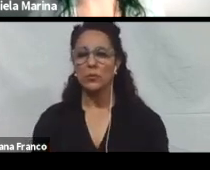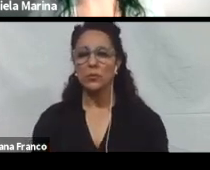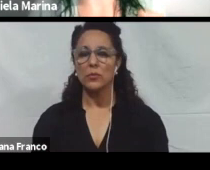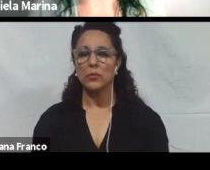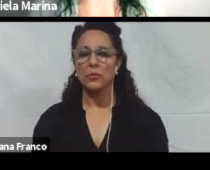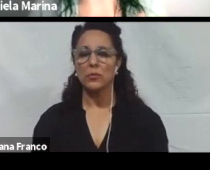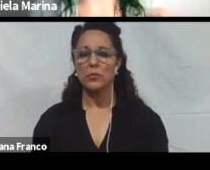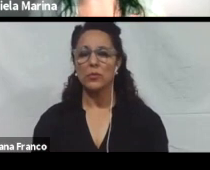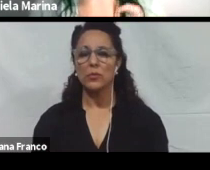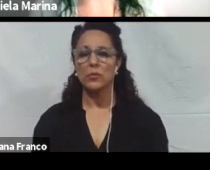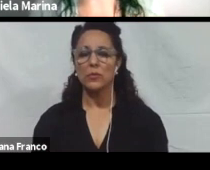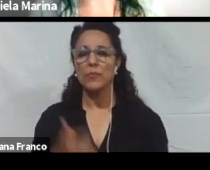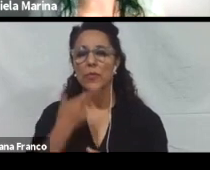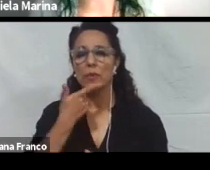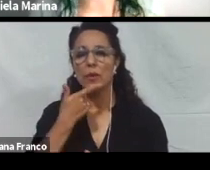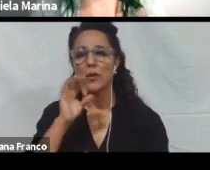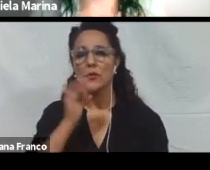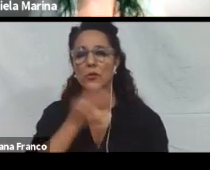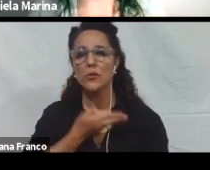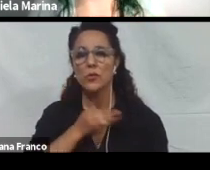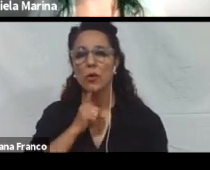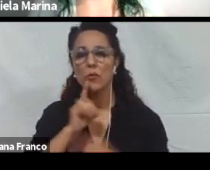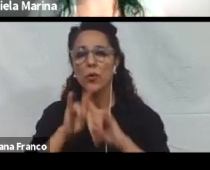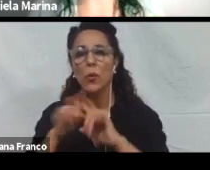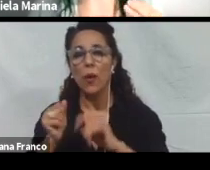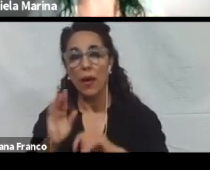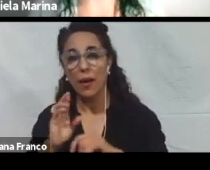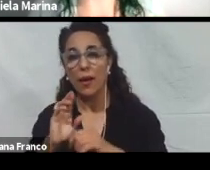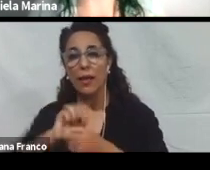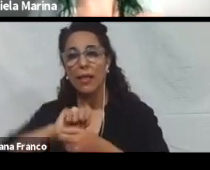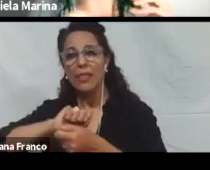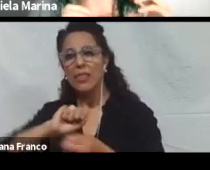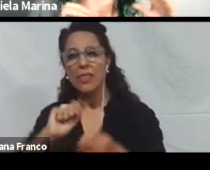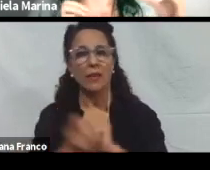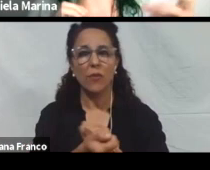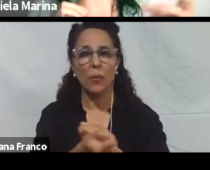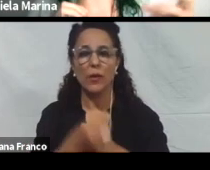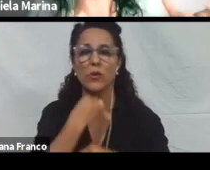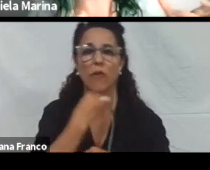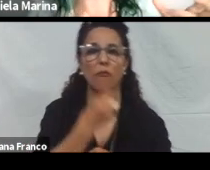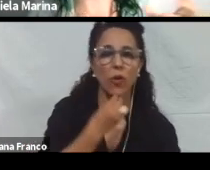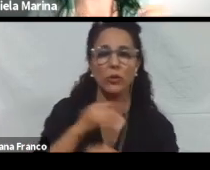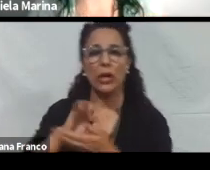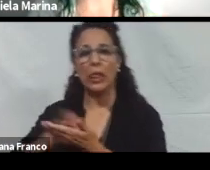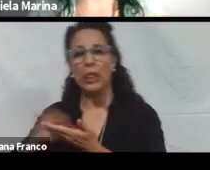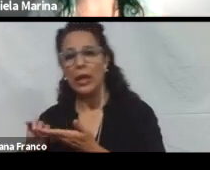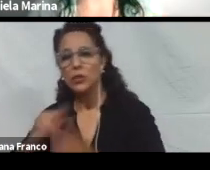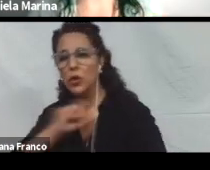software de reconocimiento y conversión de texto a voz, incorporar software de predicción de palabras,